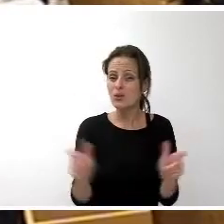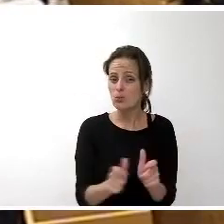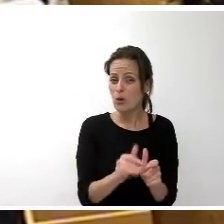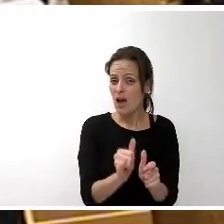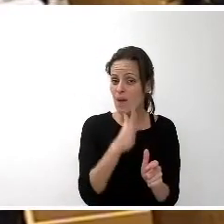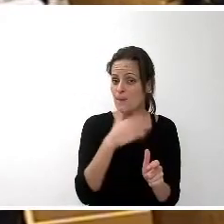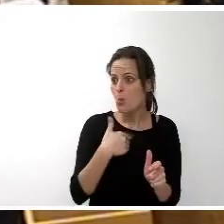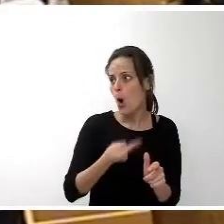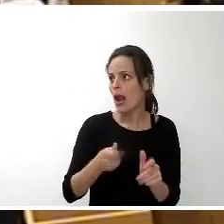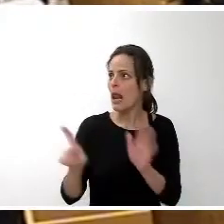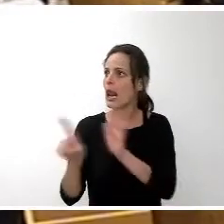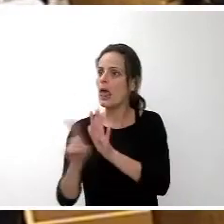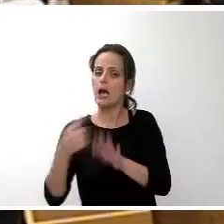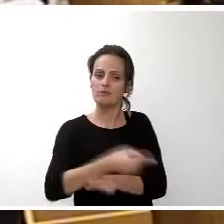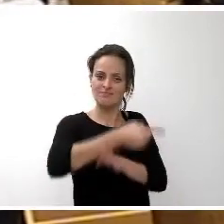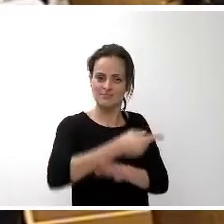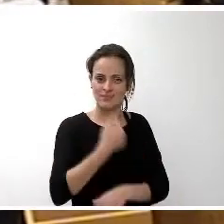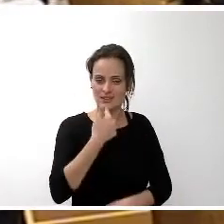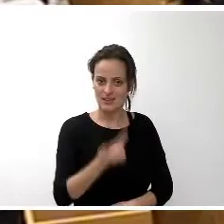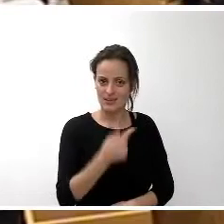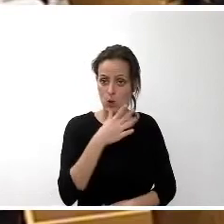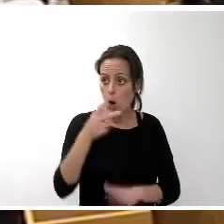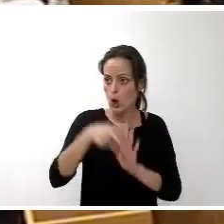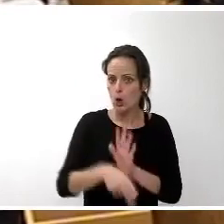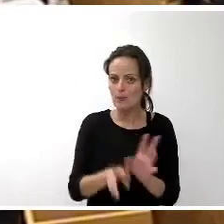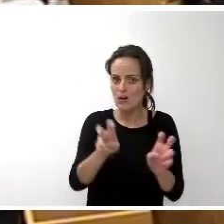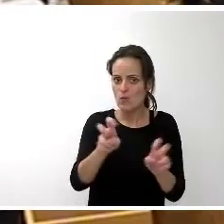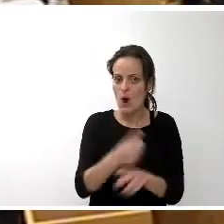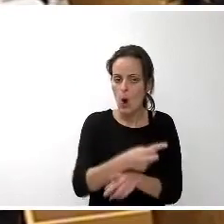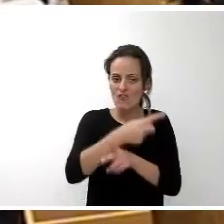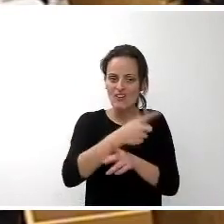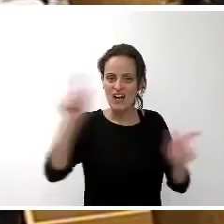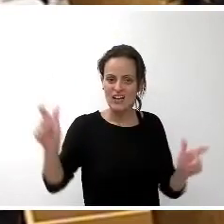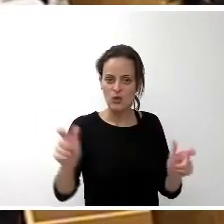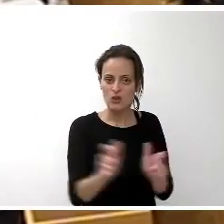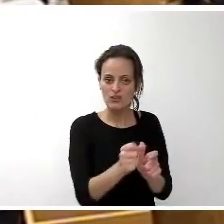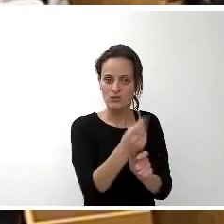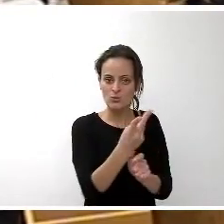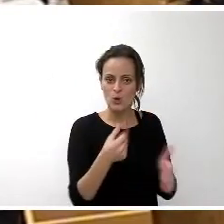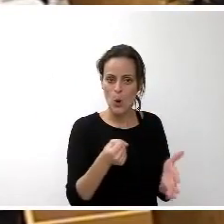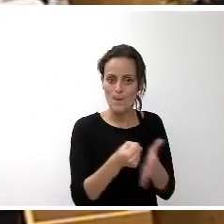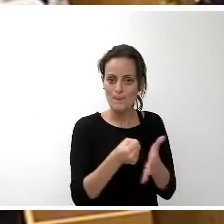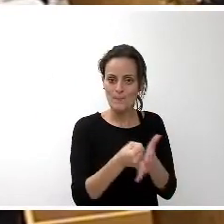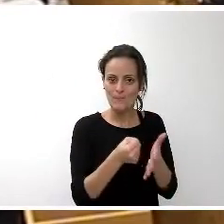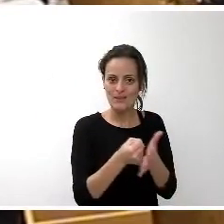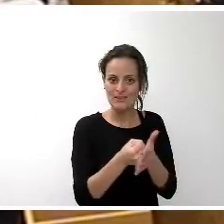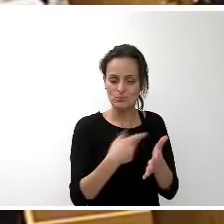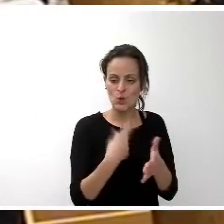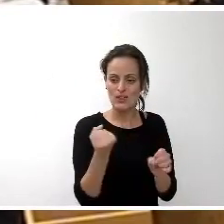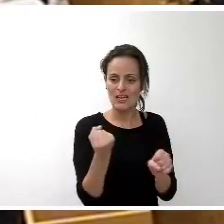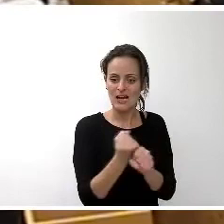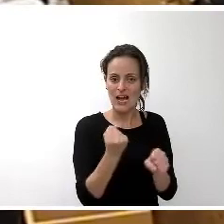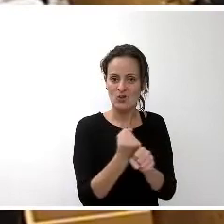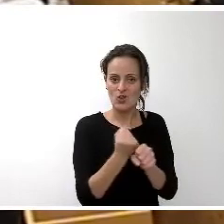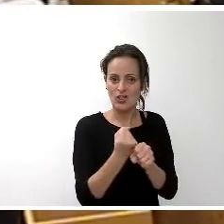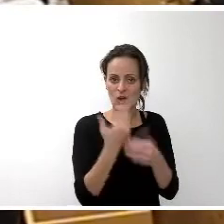por imperativo legal porque la nueva norma obligaba a reducir el número máximo de cargos de confianza y también el